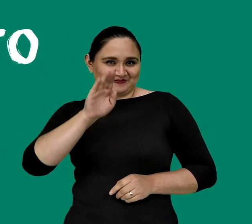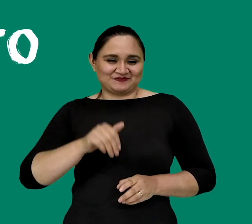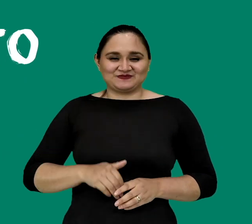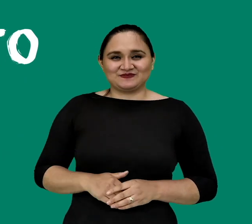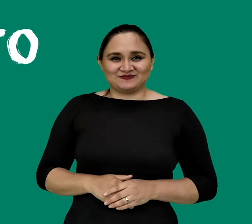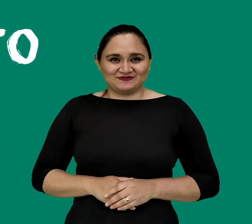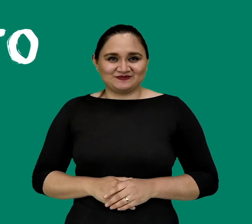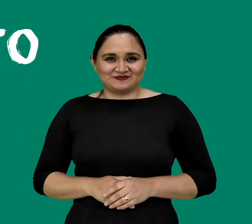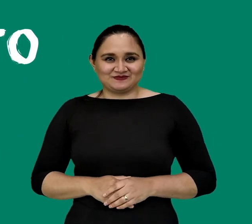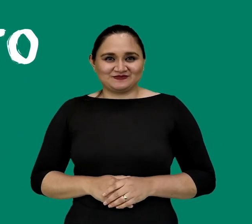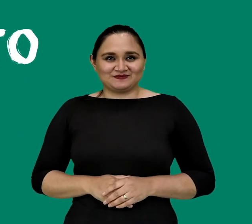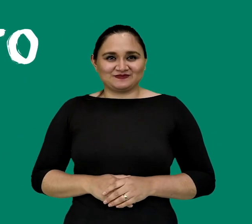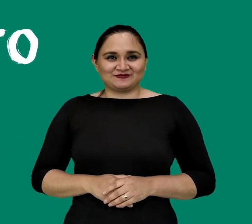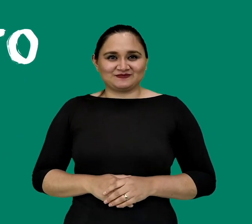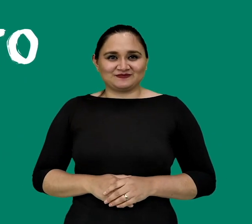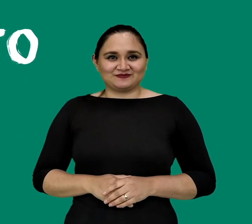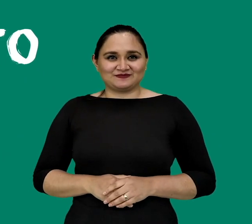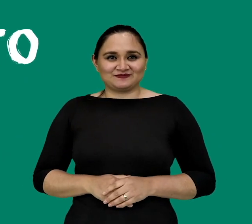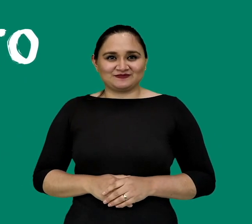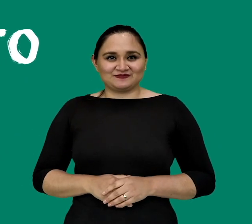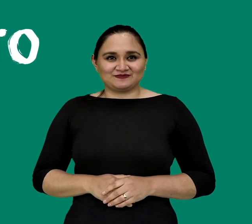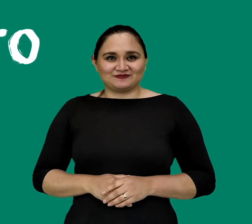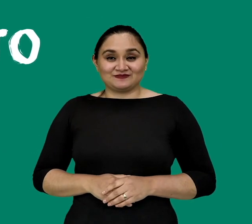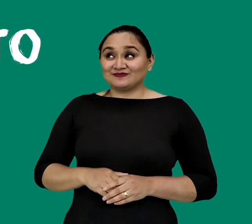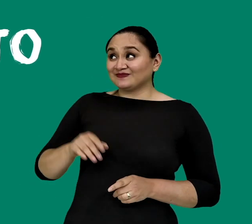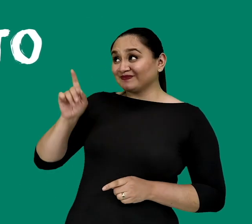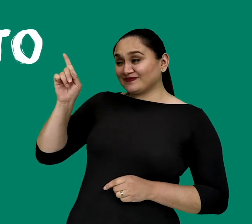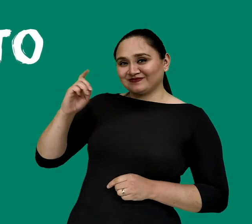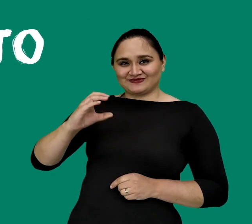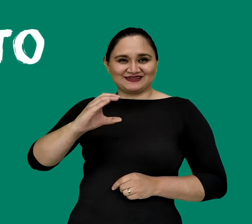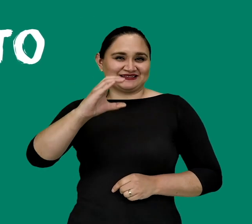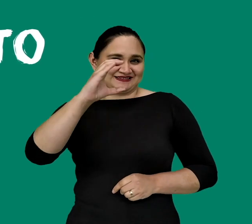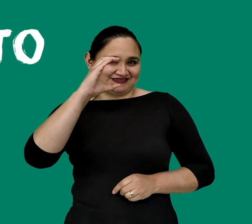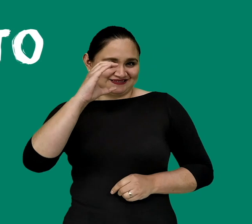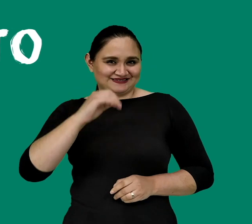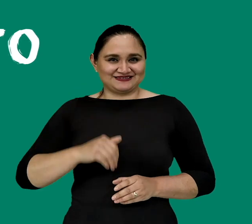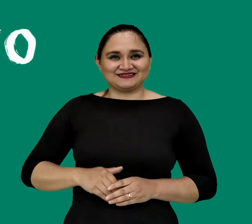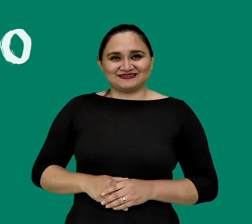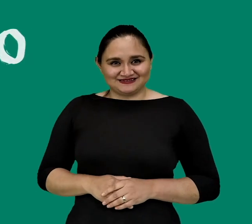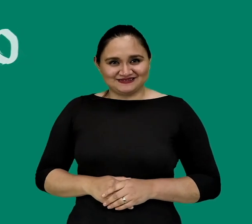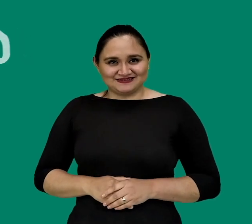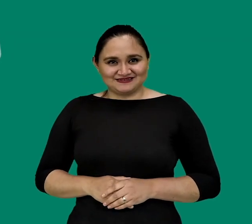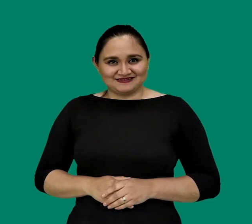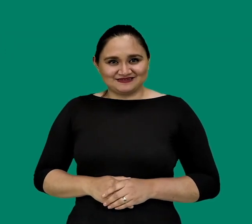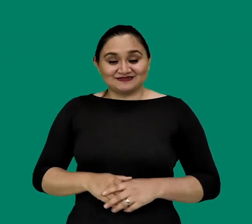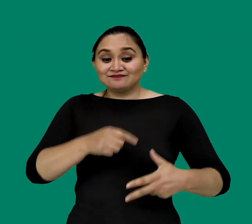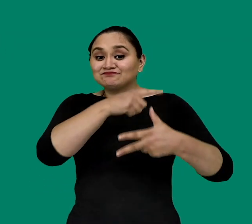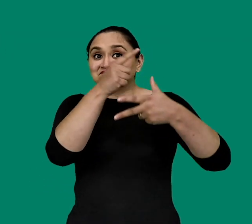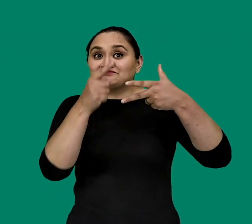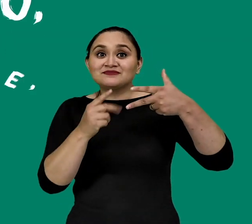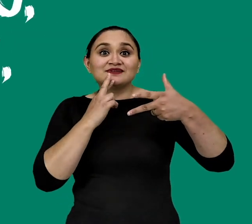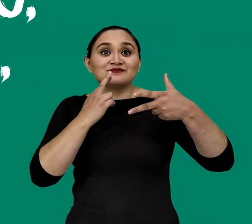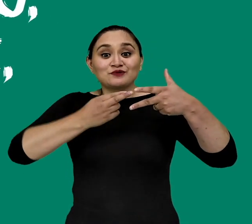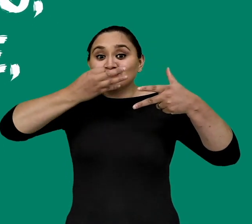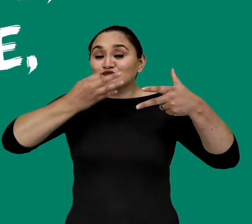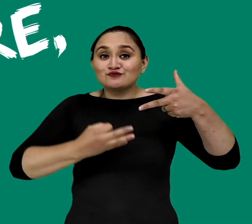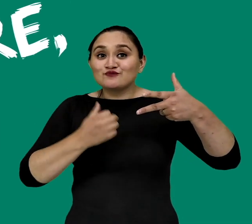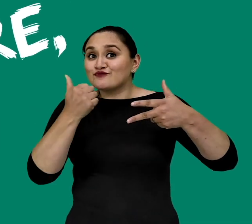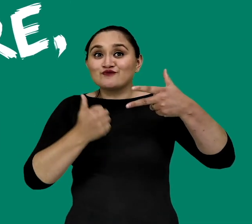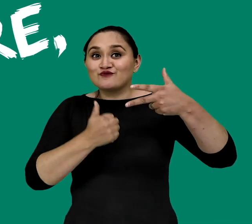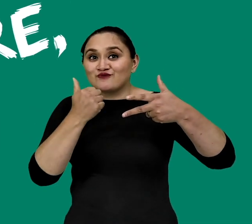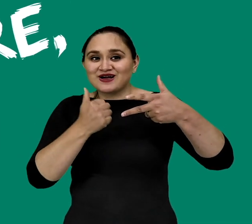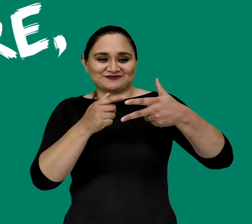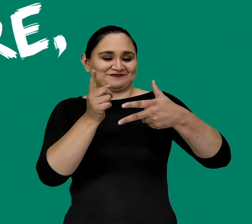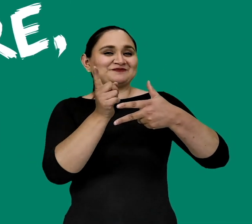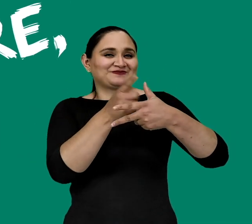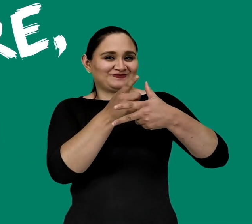Ecosistema diósfera Ecosistema insecto Opción C Ecosistema tierra La respuesta correcta